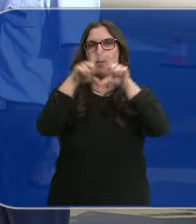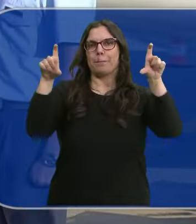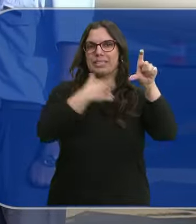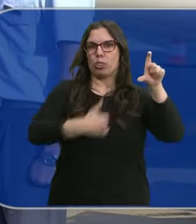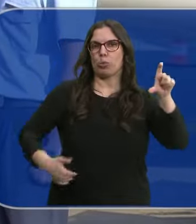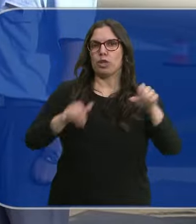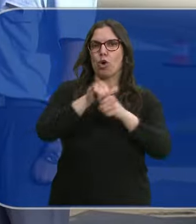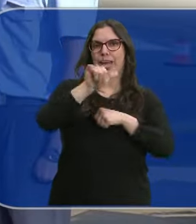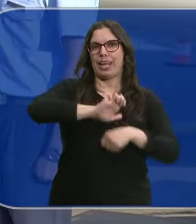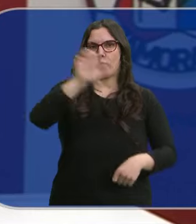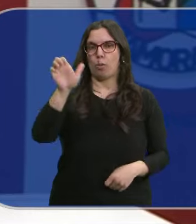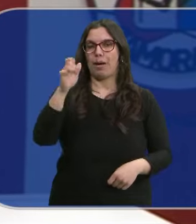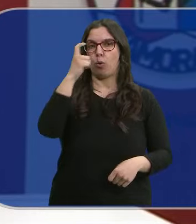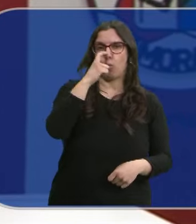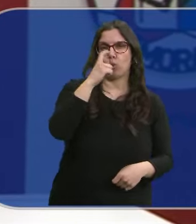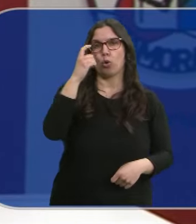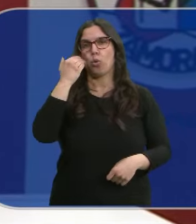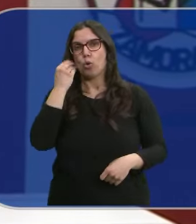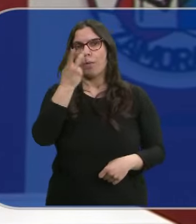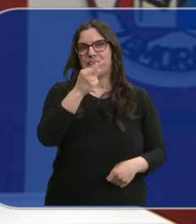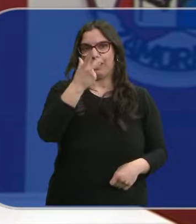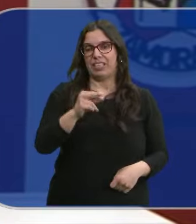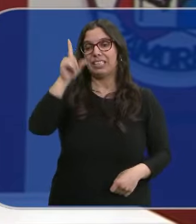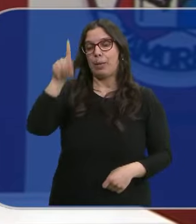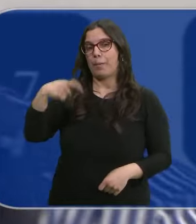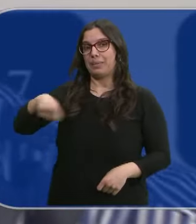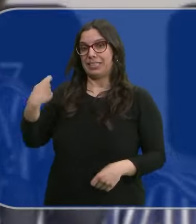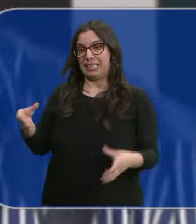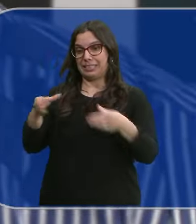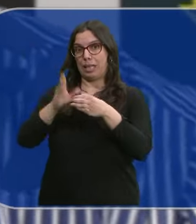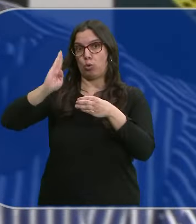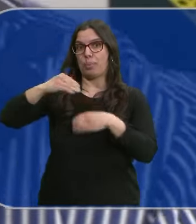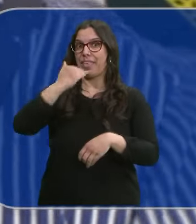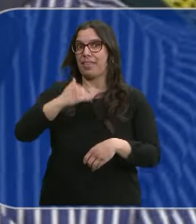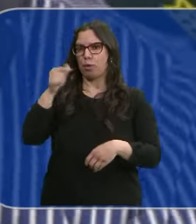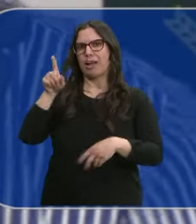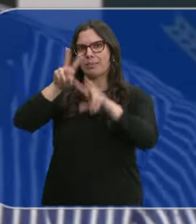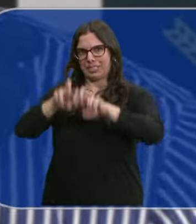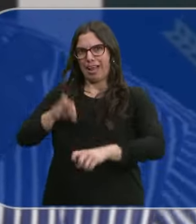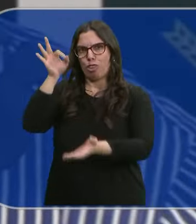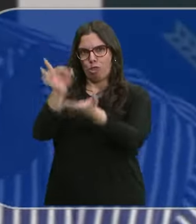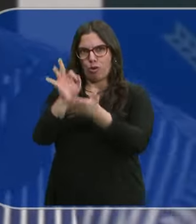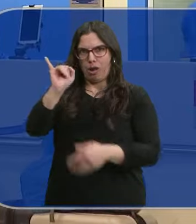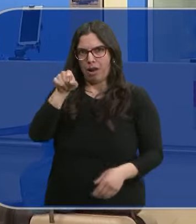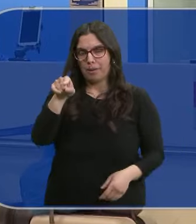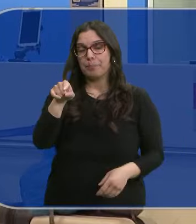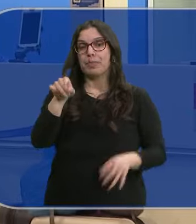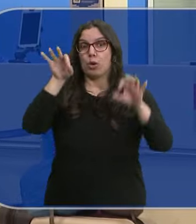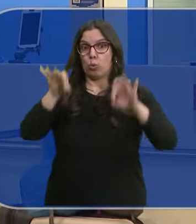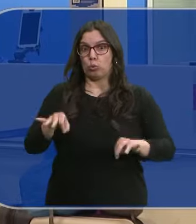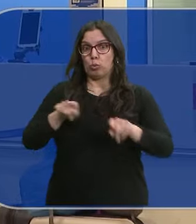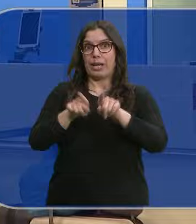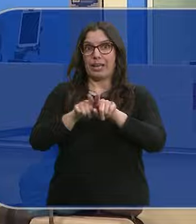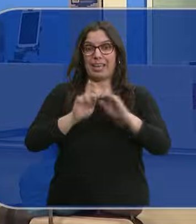Europa. Fue en junio y julio de 2020. También con el presidente del Zamora, investigado en la trama Víctor de Aldama. Fechas en las que se cerró el